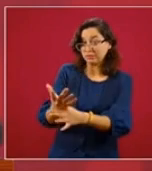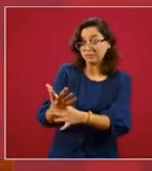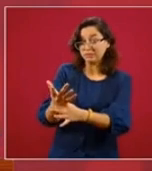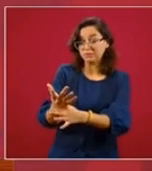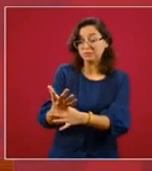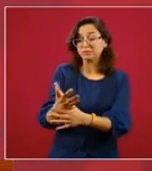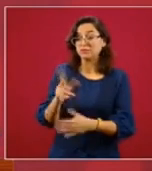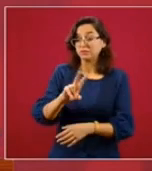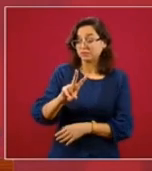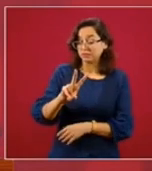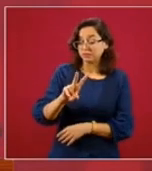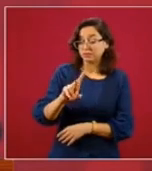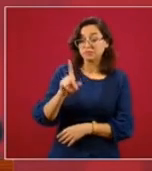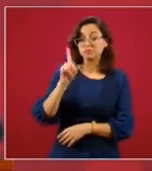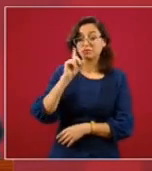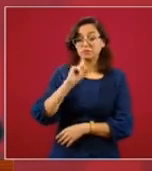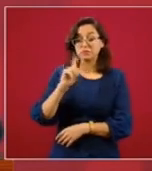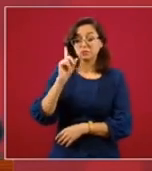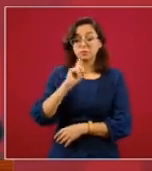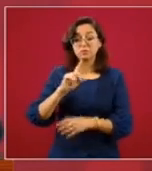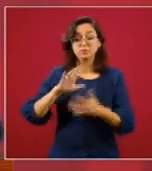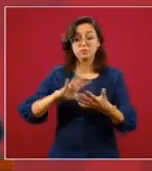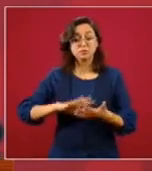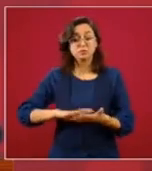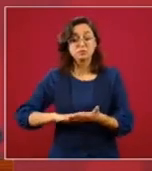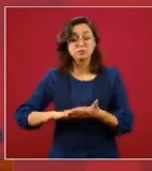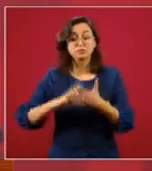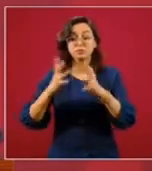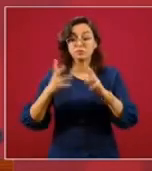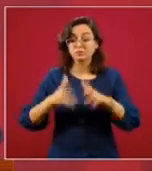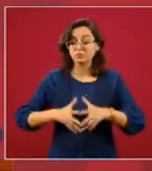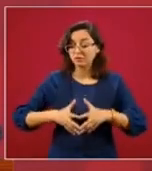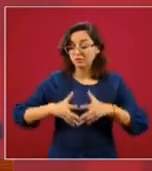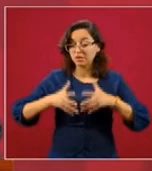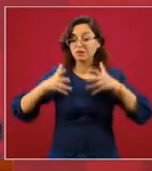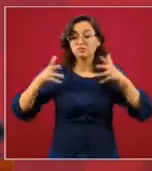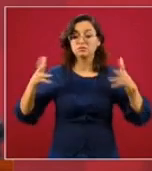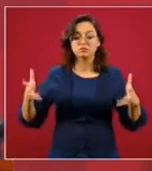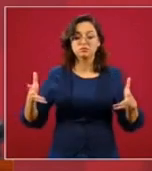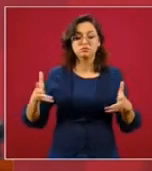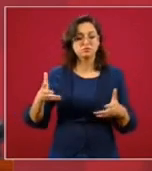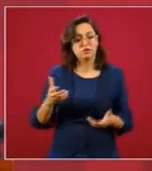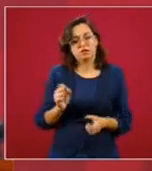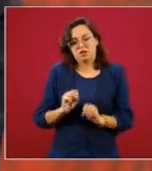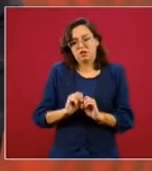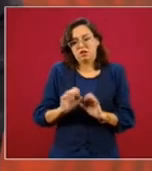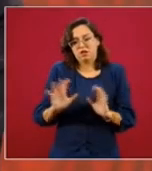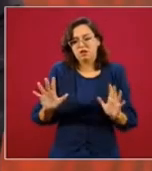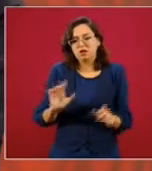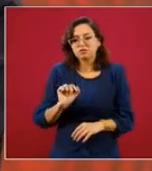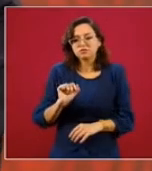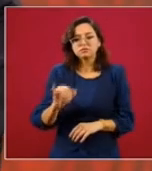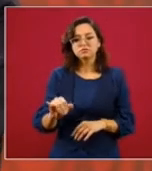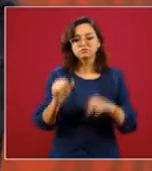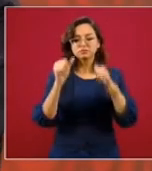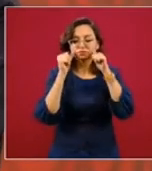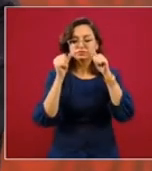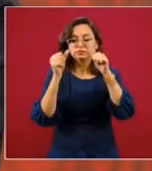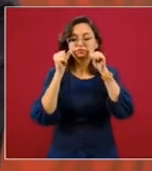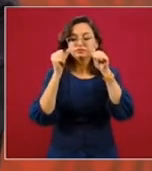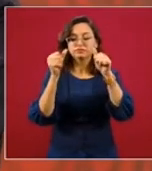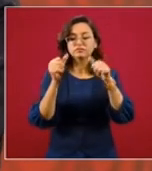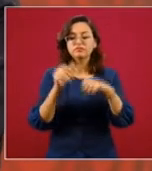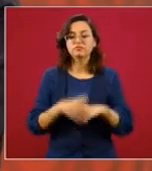incremento en la violencia, pues lo tratamos. Cada vez